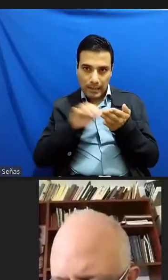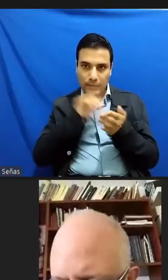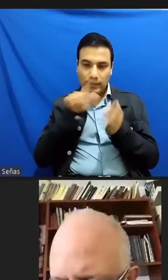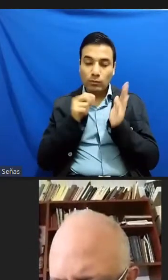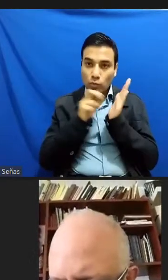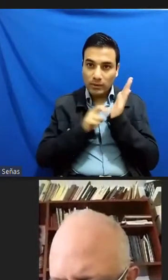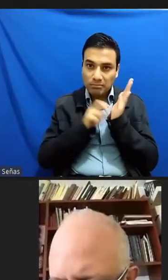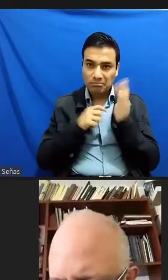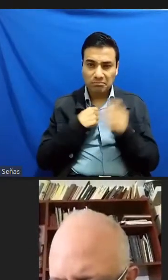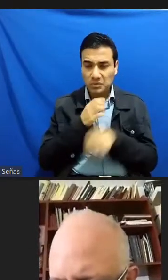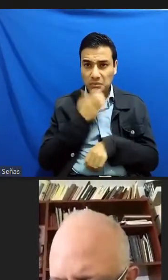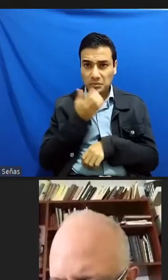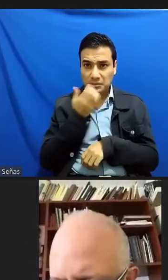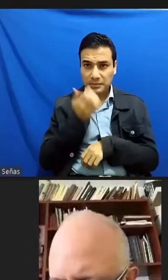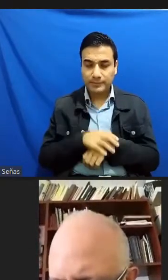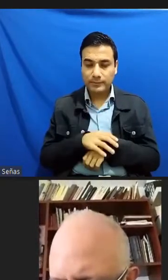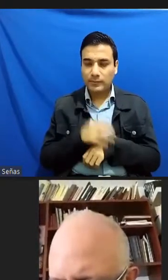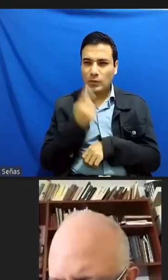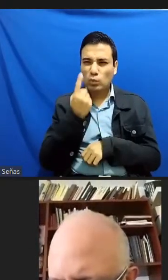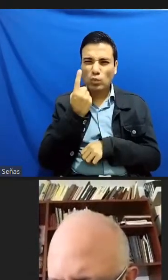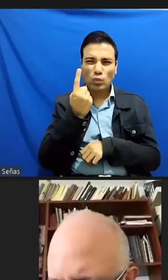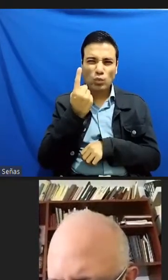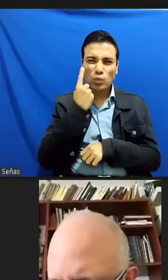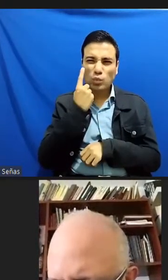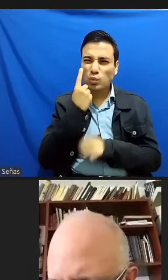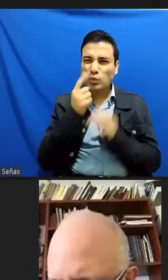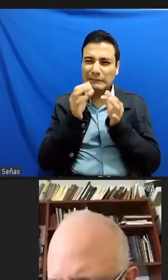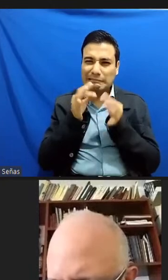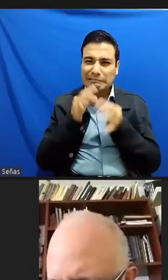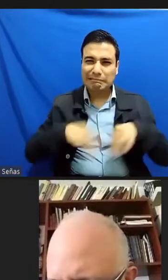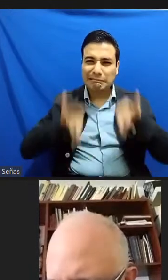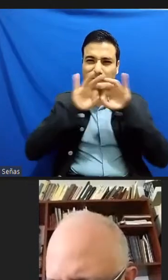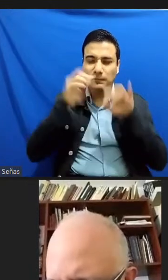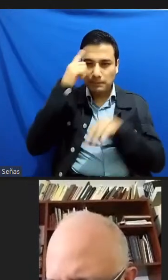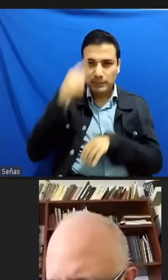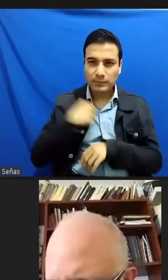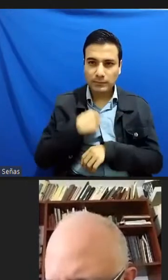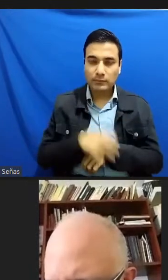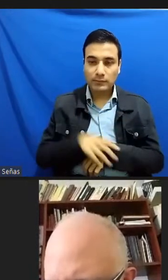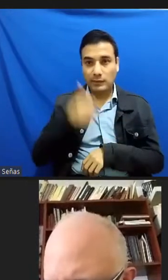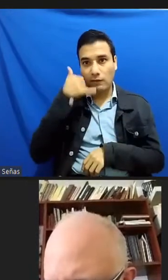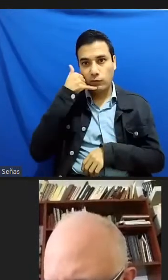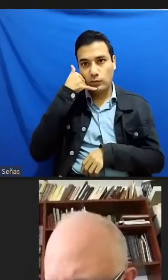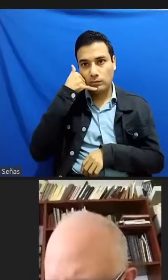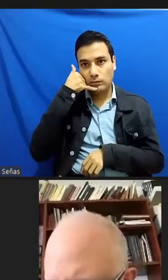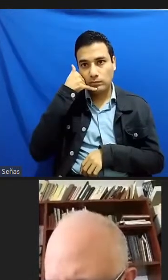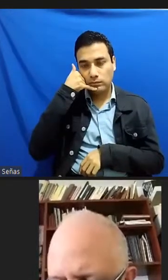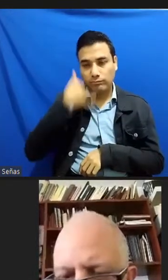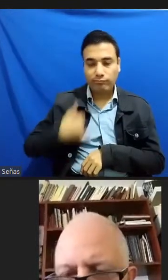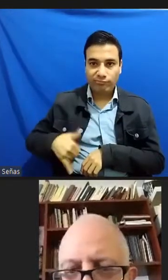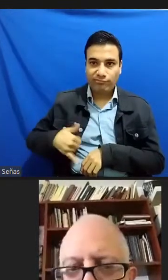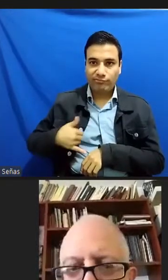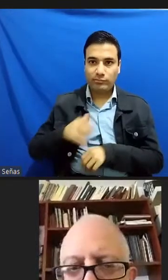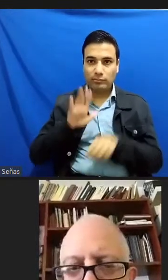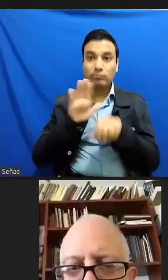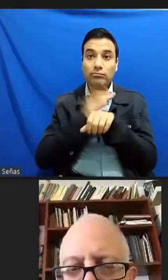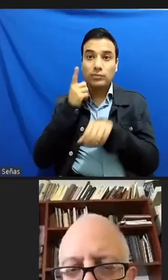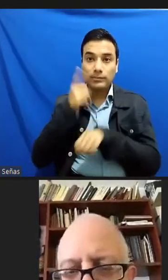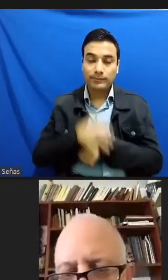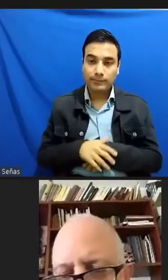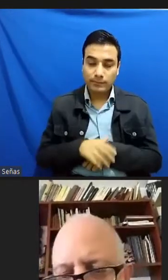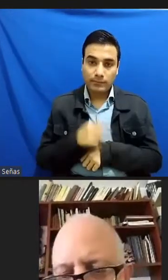mí ahora el instrumento fundamental es el es el teléfono celular ¿no? porque yo uso